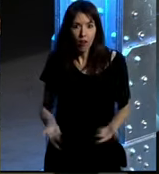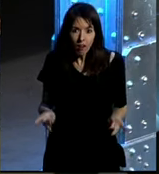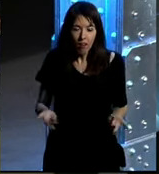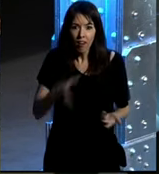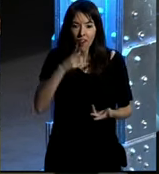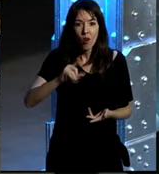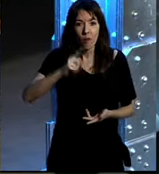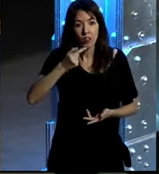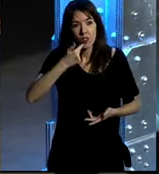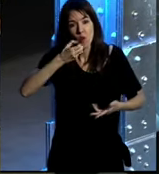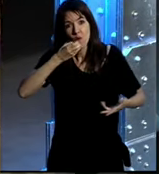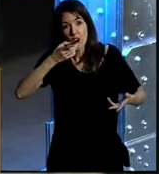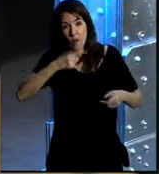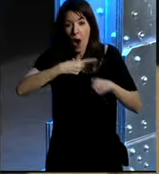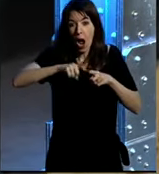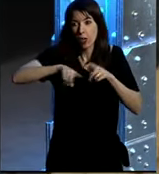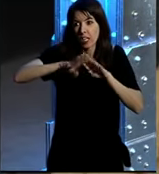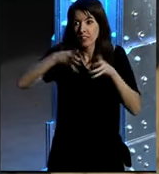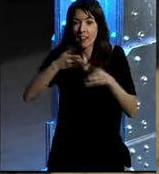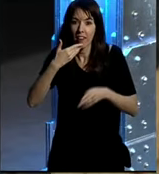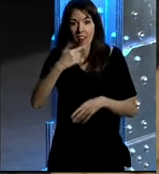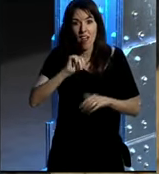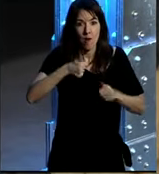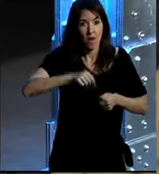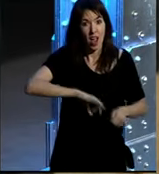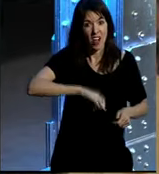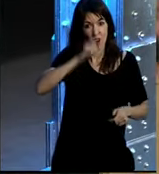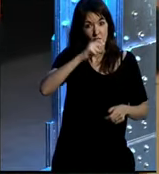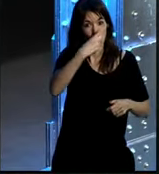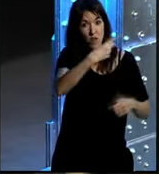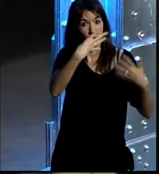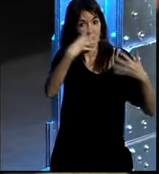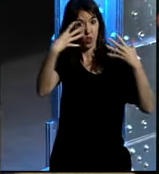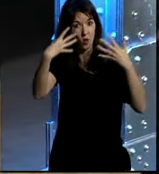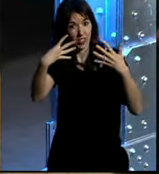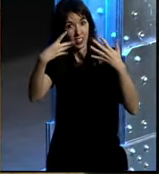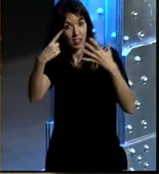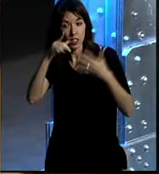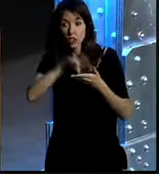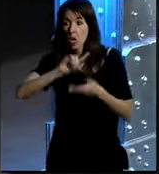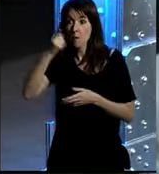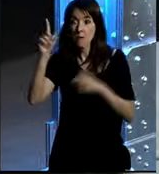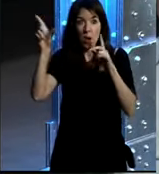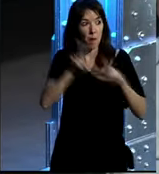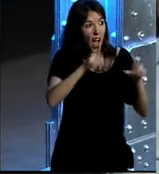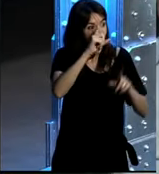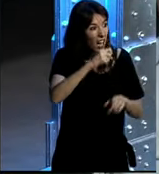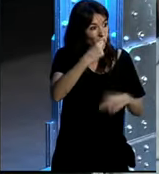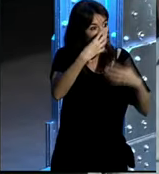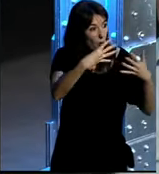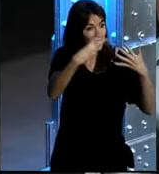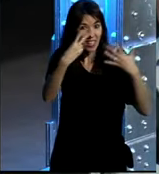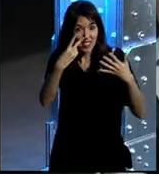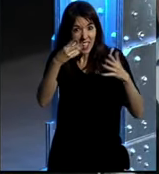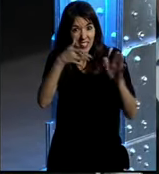yo navego bueno hago mis cositas en internet desde enero del 96 y el primer año que viene en tu presentación es del 97 o sea